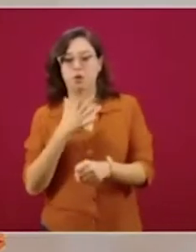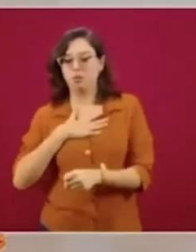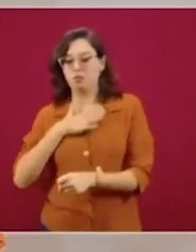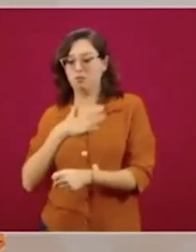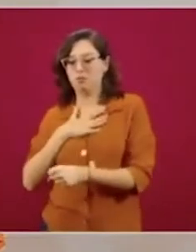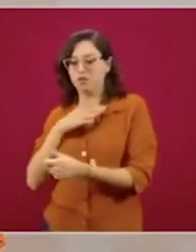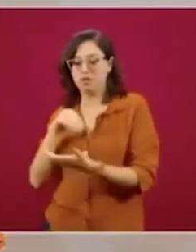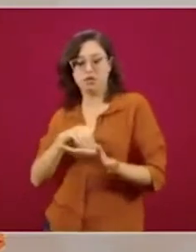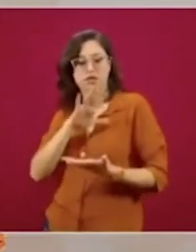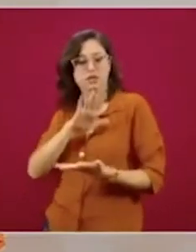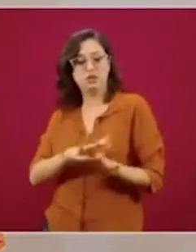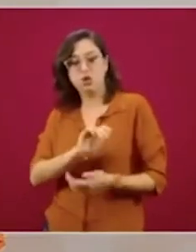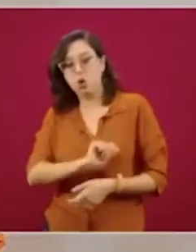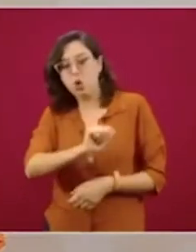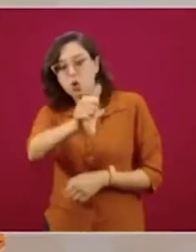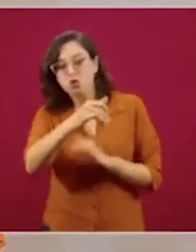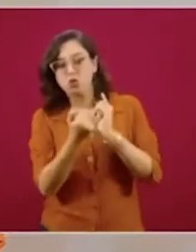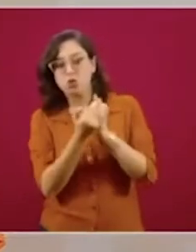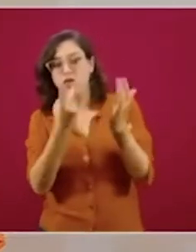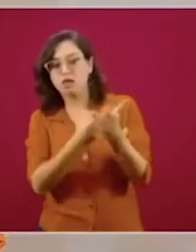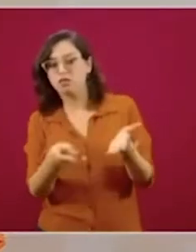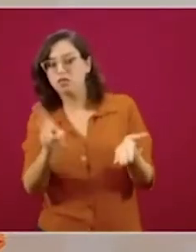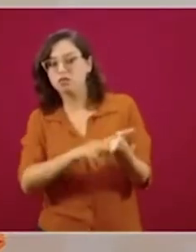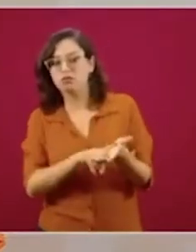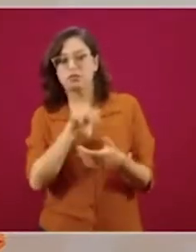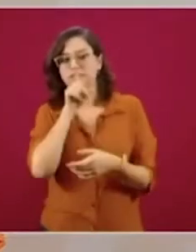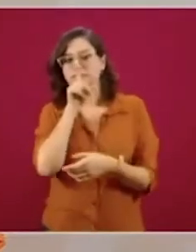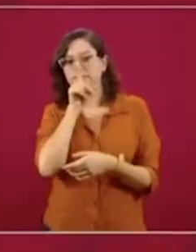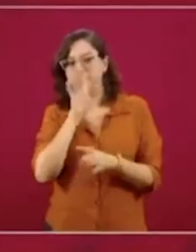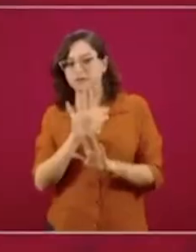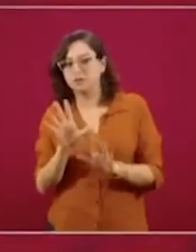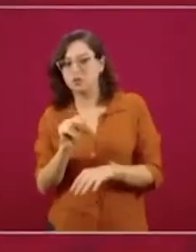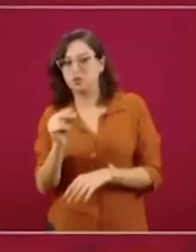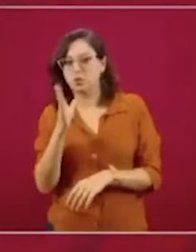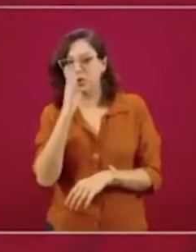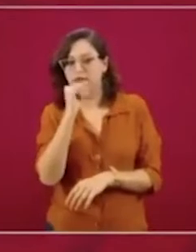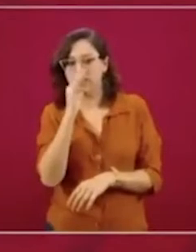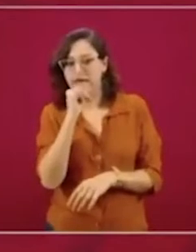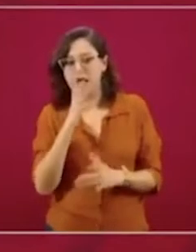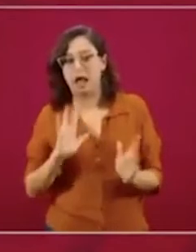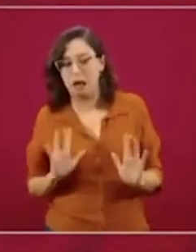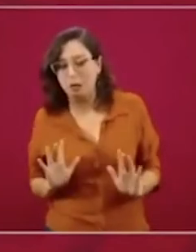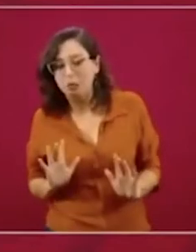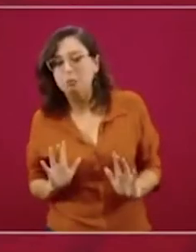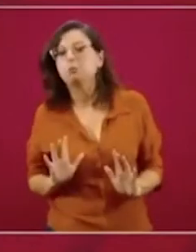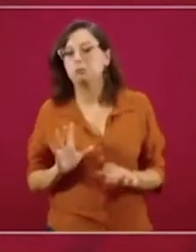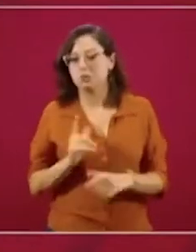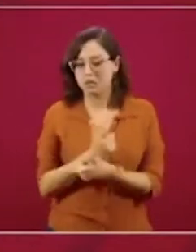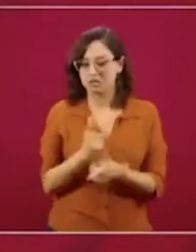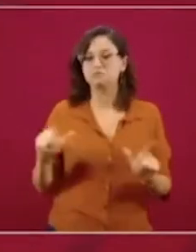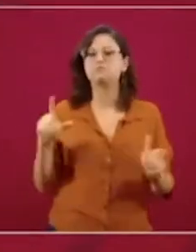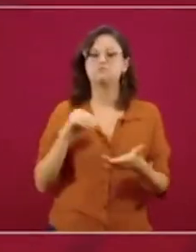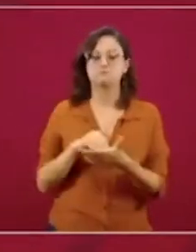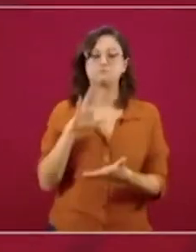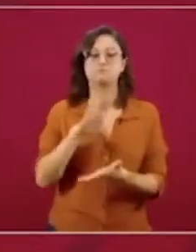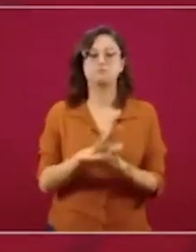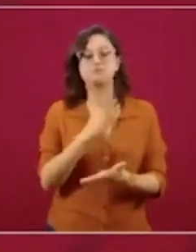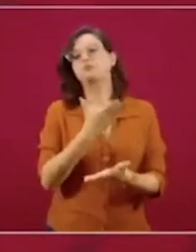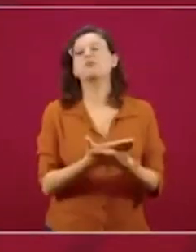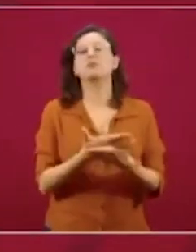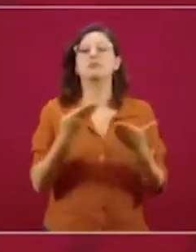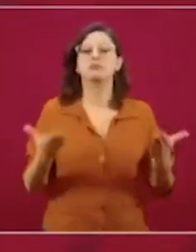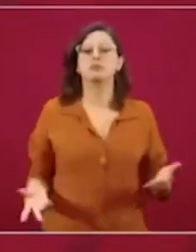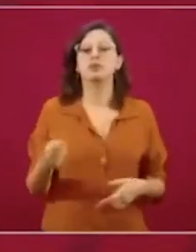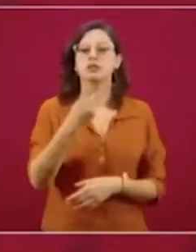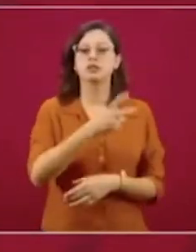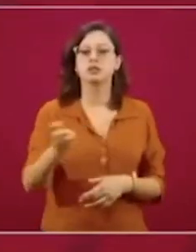y una vez que lograron hacer eso, pues hoy tenemos a 200 marcas más mexicanas